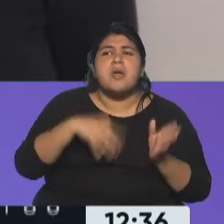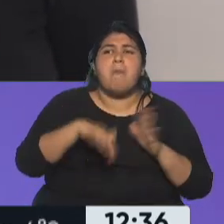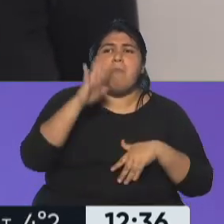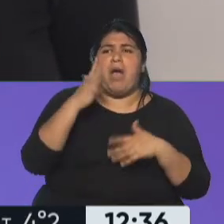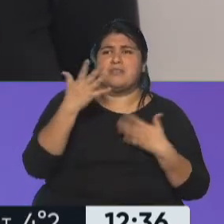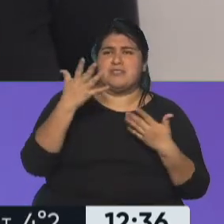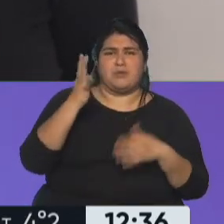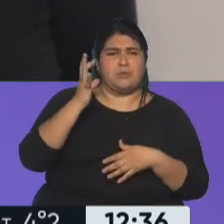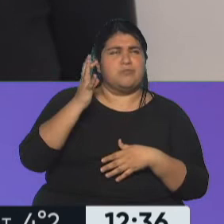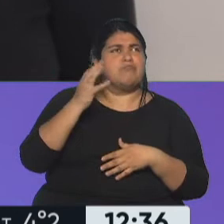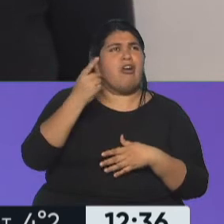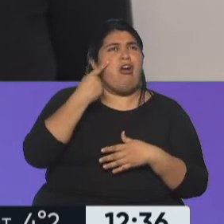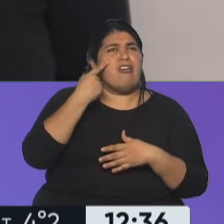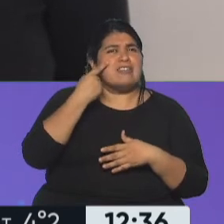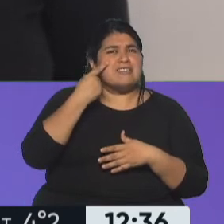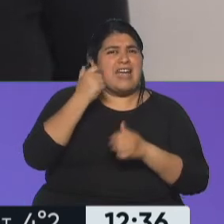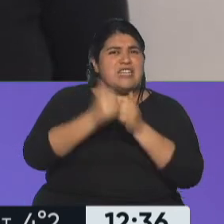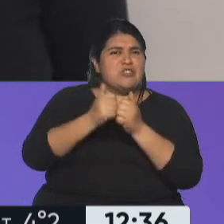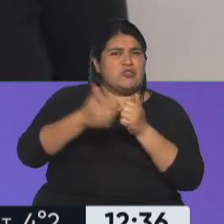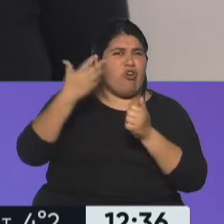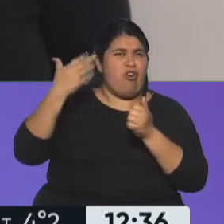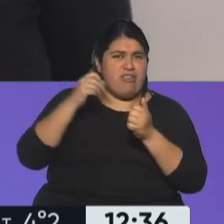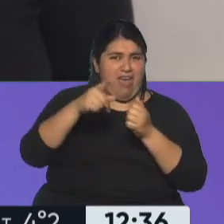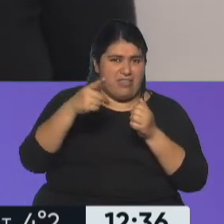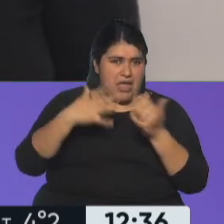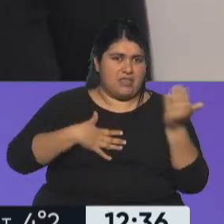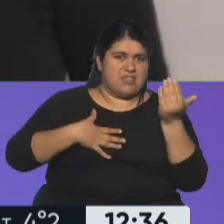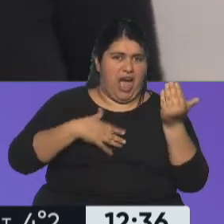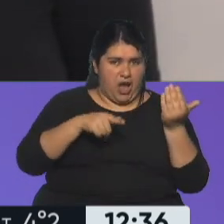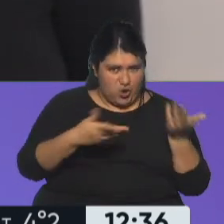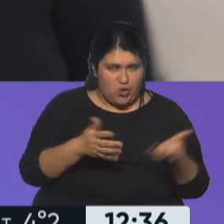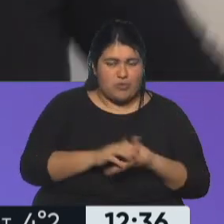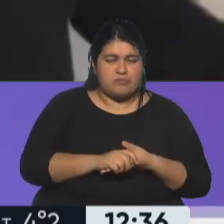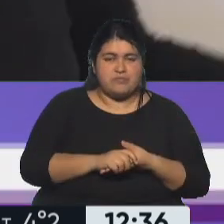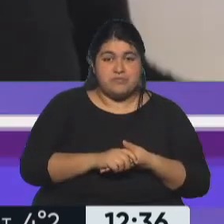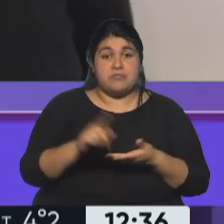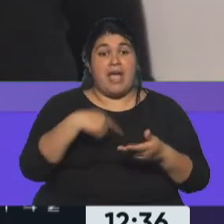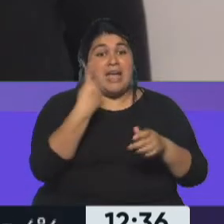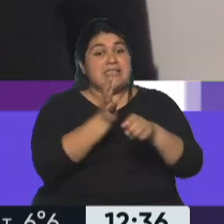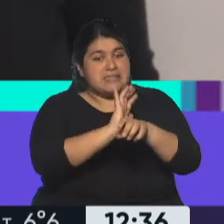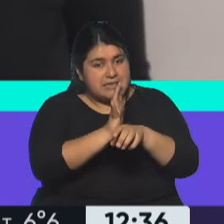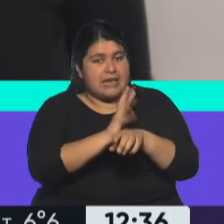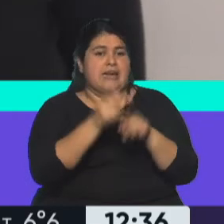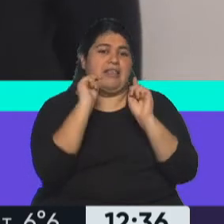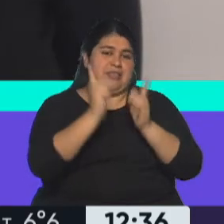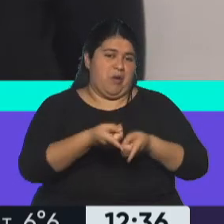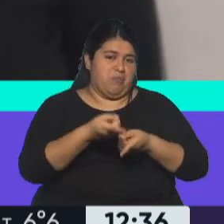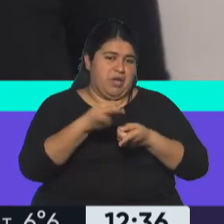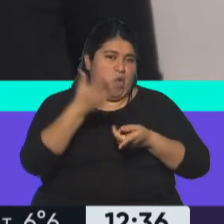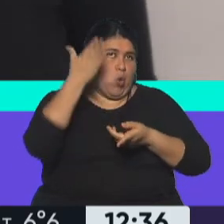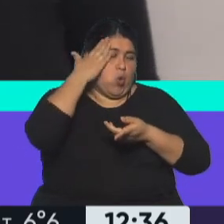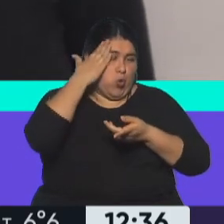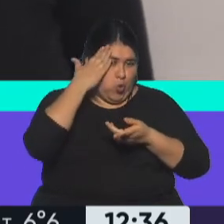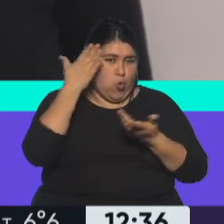próceres del tango, en este caso a Lucas de Mare, ¿no? De nuestro cine y de todo lo que tiene que ver con la gran cultura.